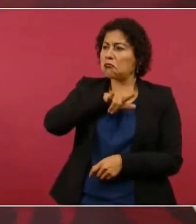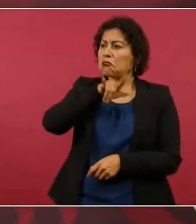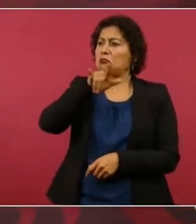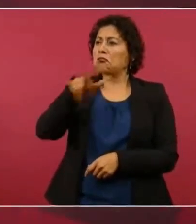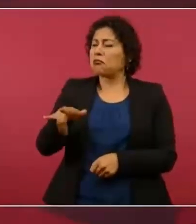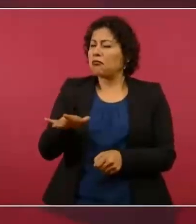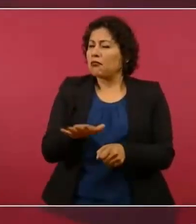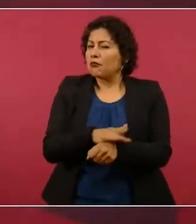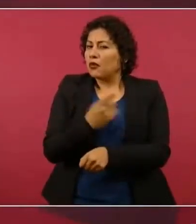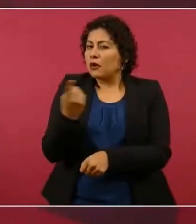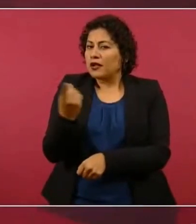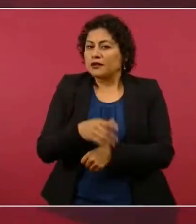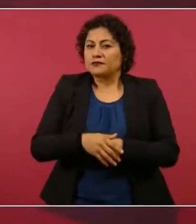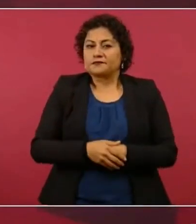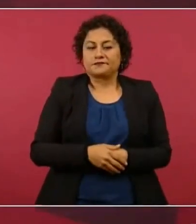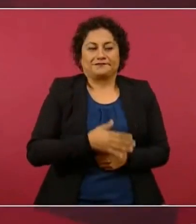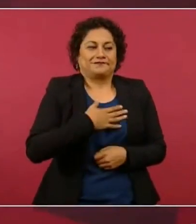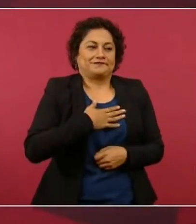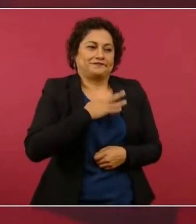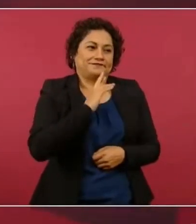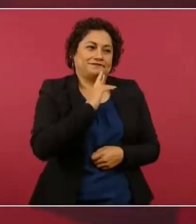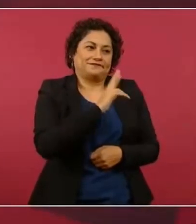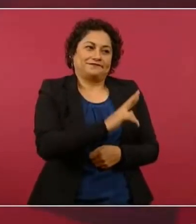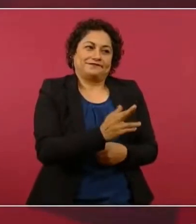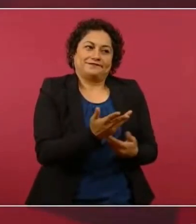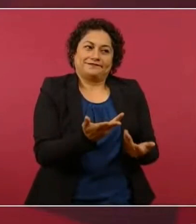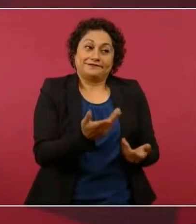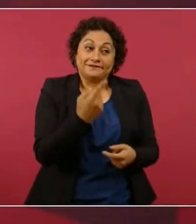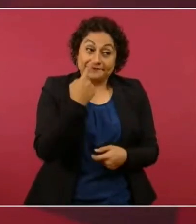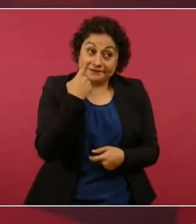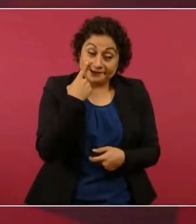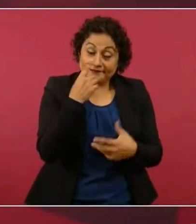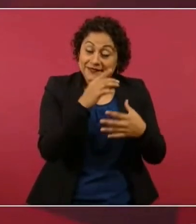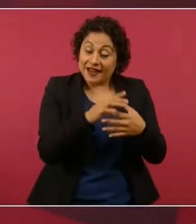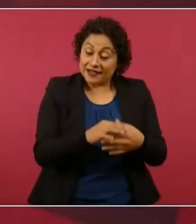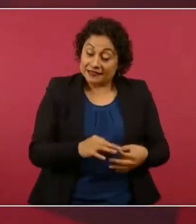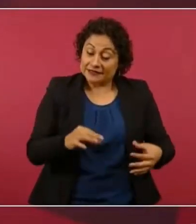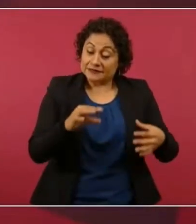Ah, le digo, porque le voy a contar